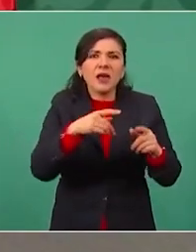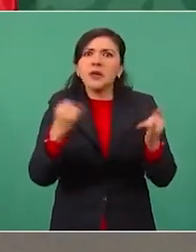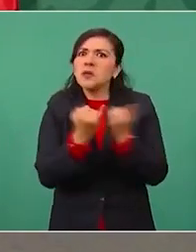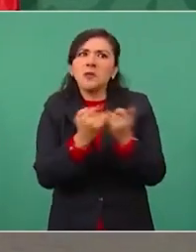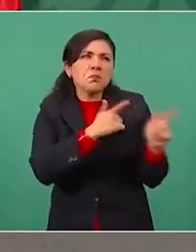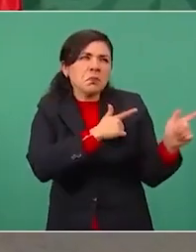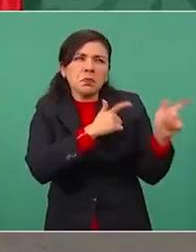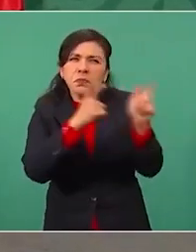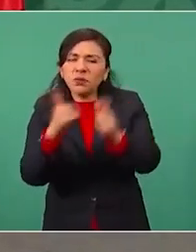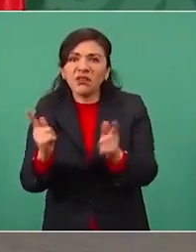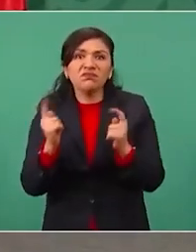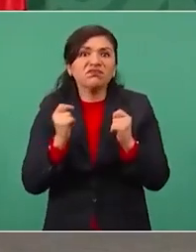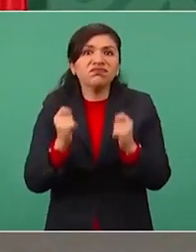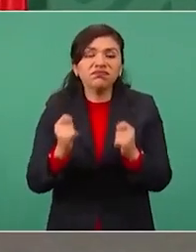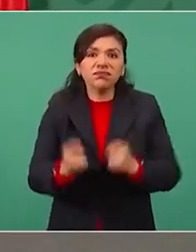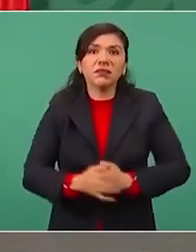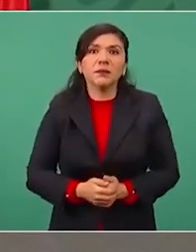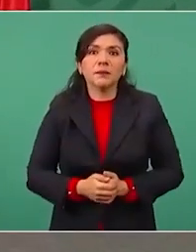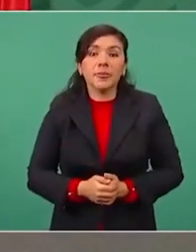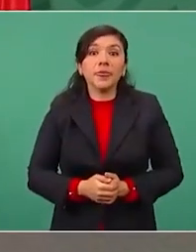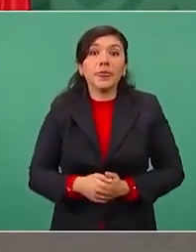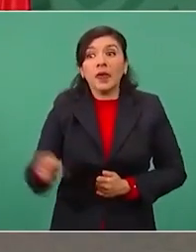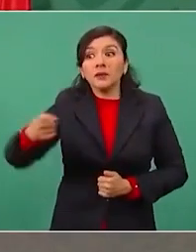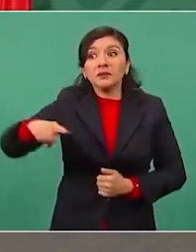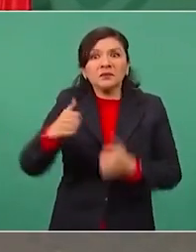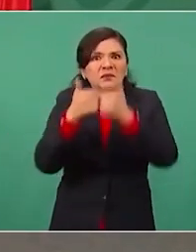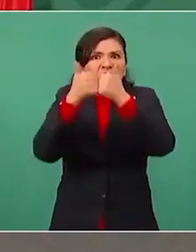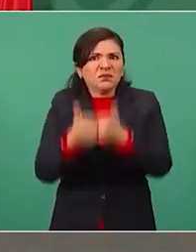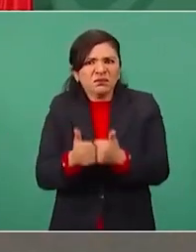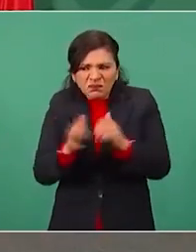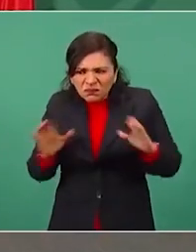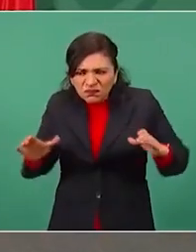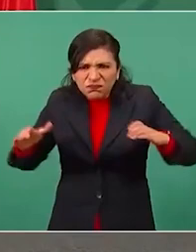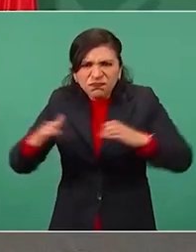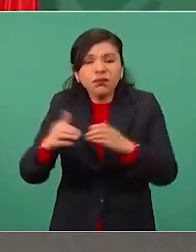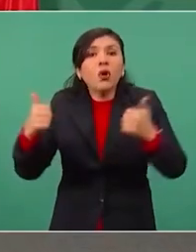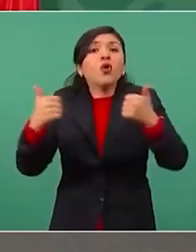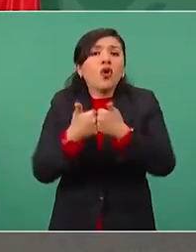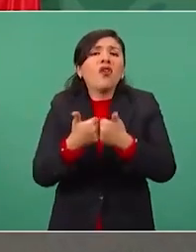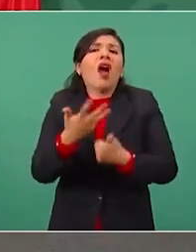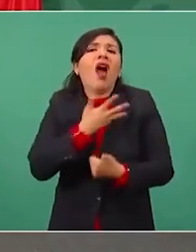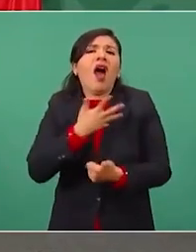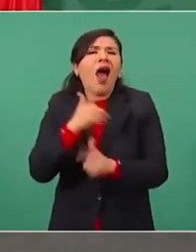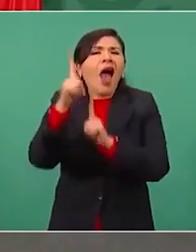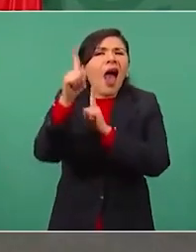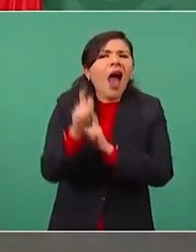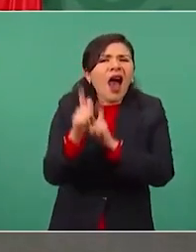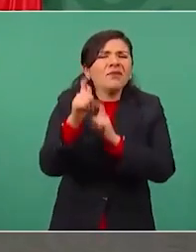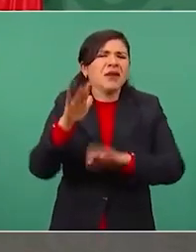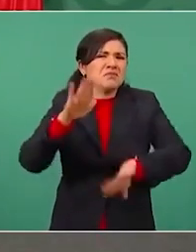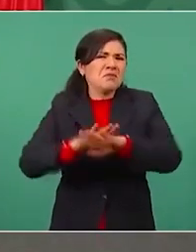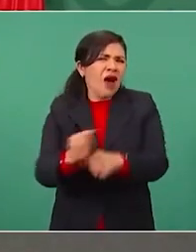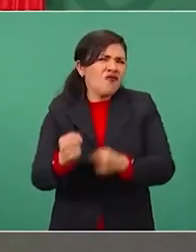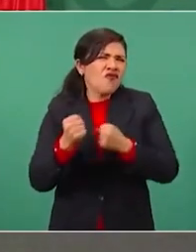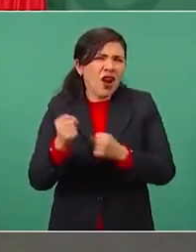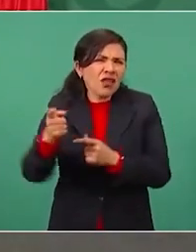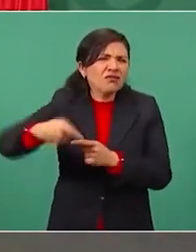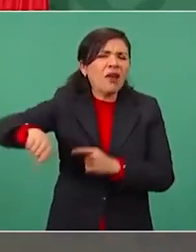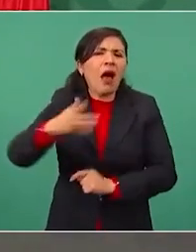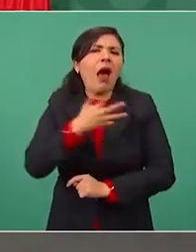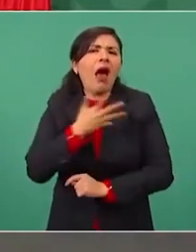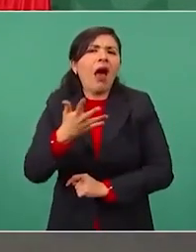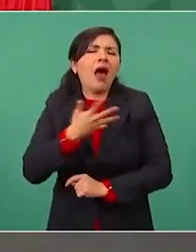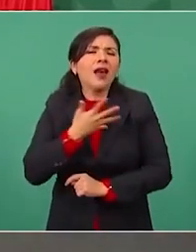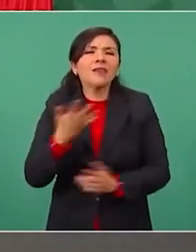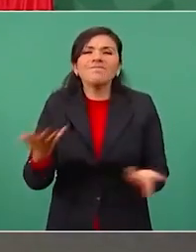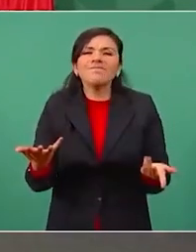con armas de alto calibre y este